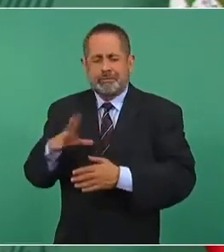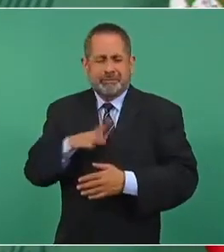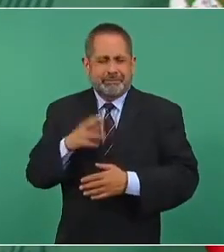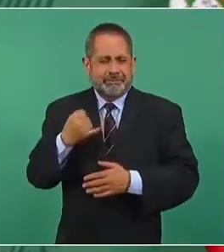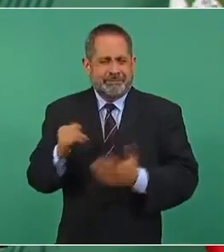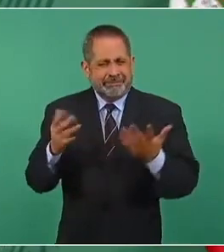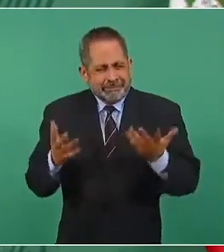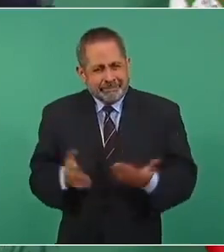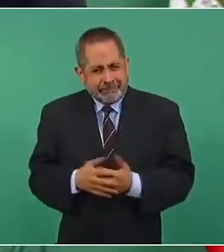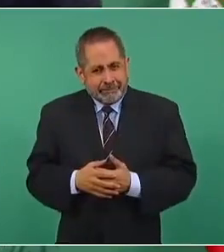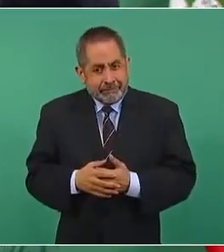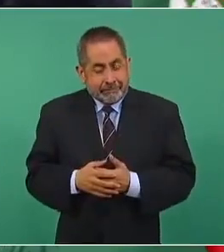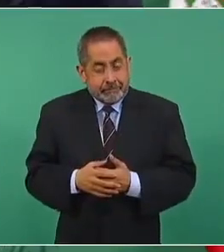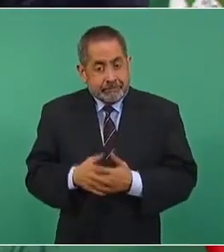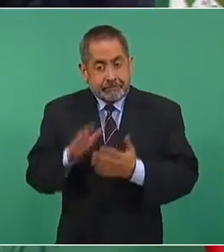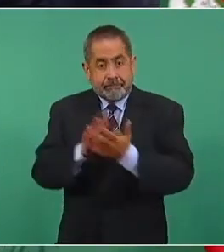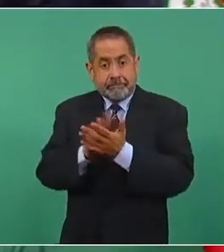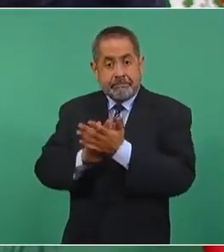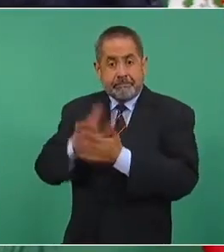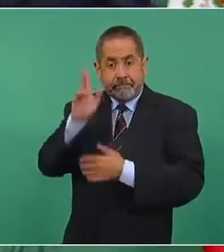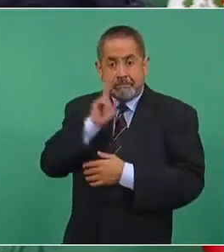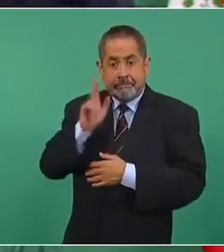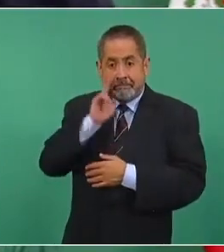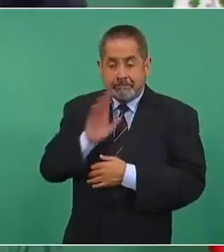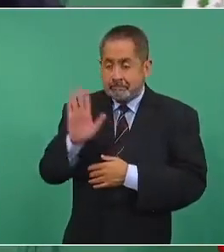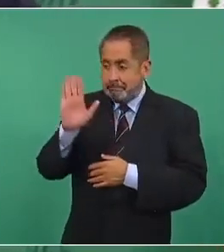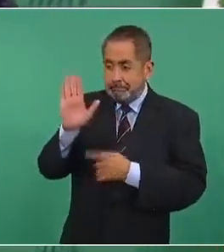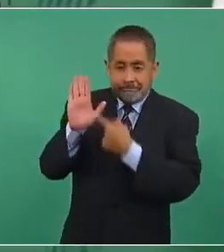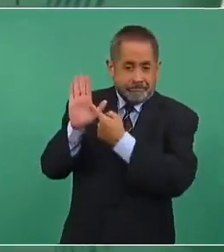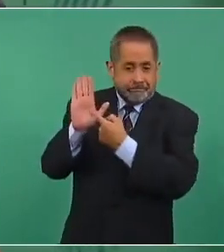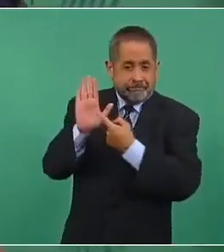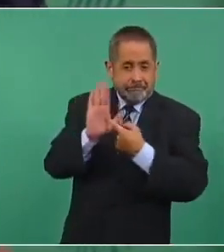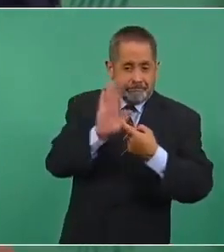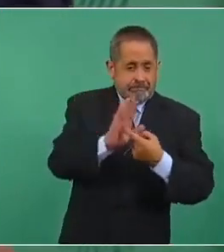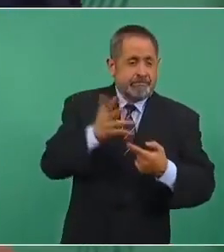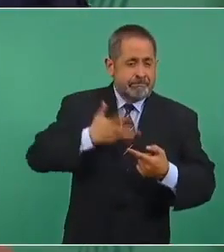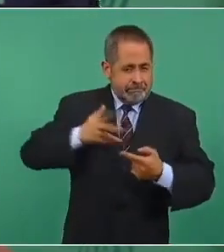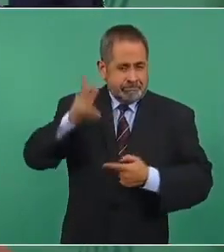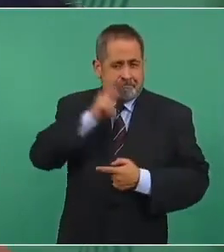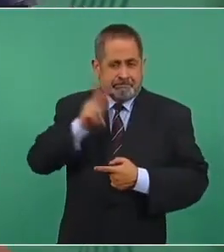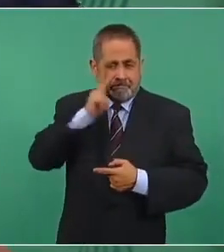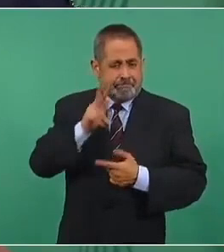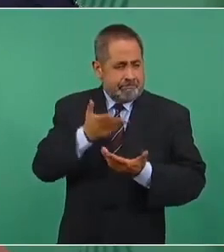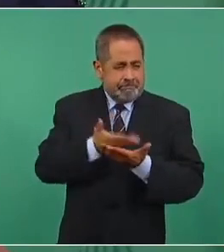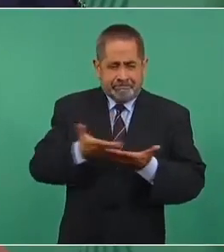Todo esto que les estoy diciendo está en documentos, se puede probar.